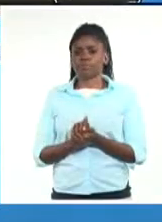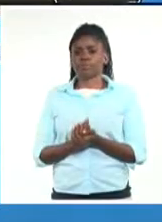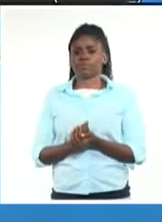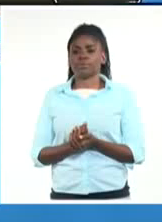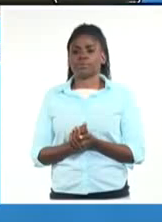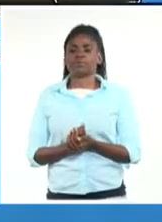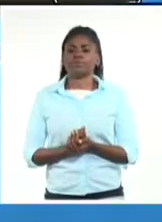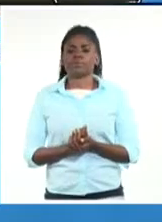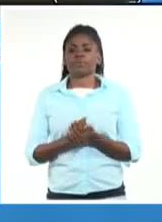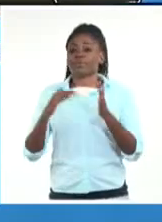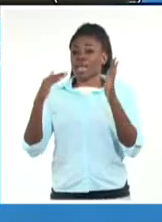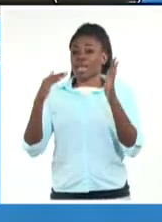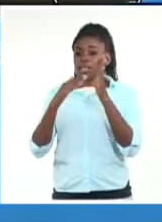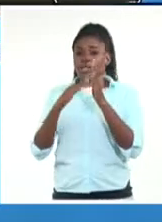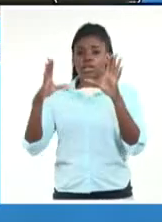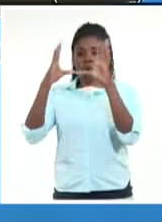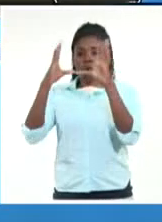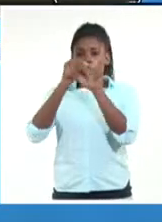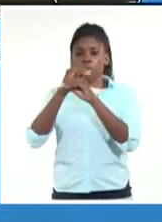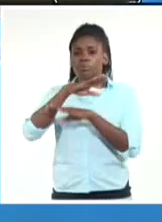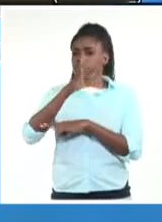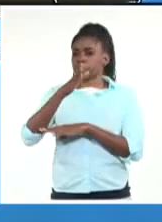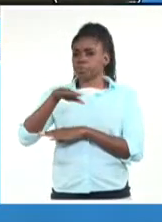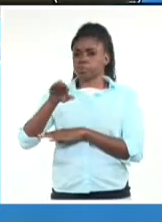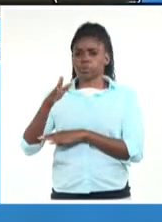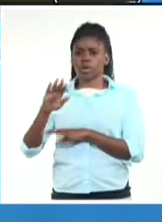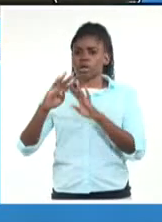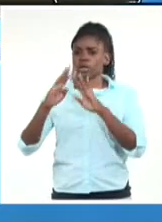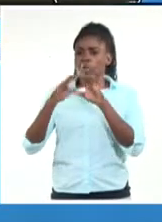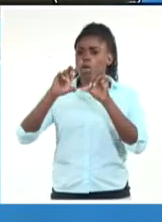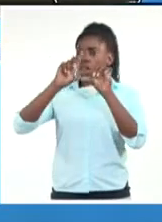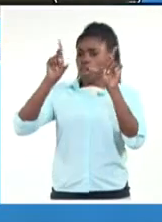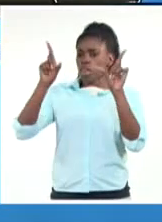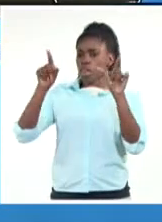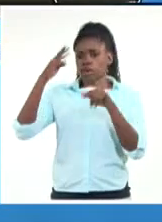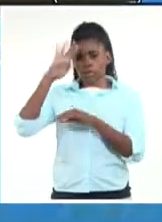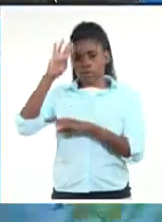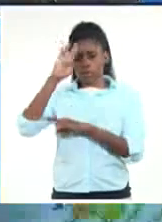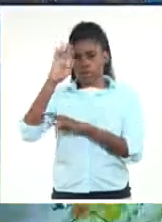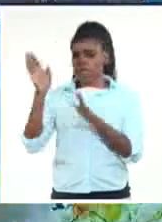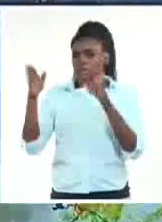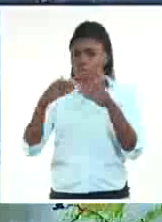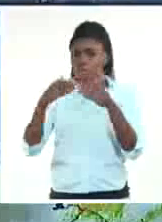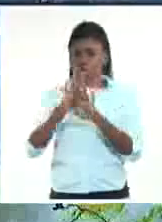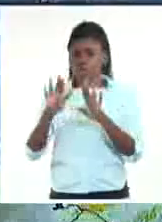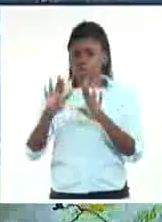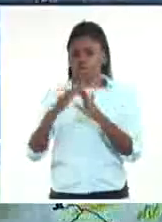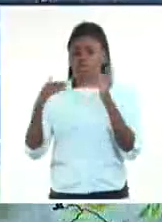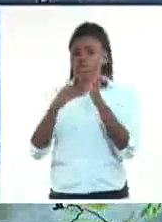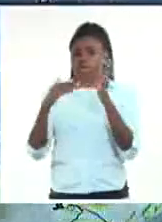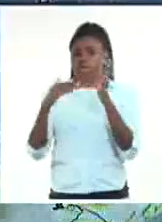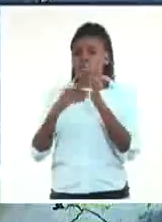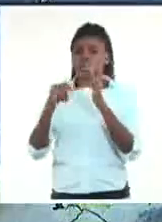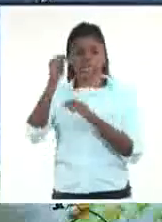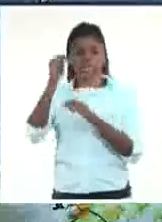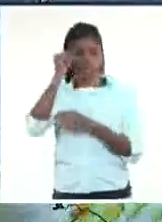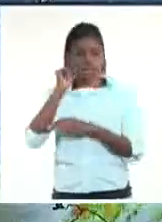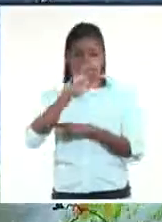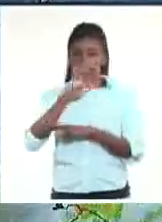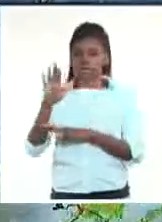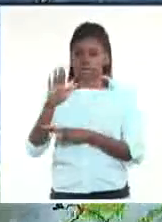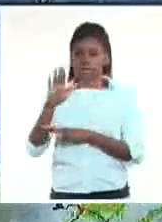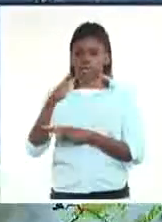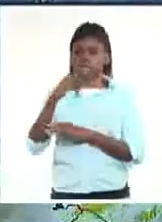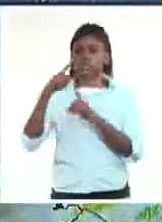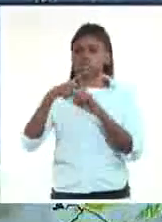la tarde y hacia el anochecer con poco oleaje en todos nuestros litorales. En resumen, mis amigos, una tarde de sábado, realmente